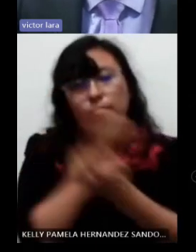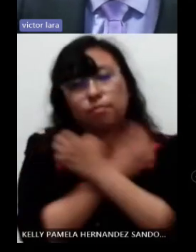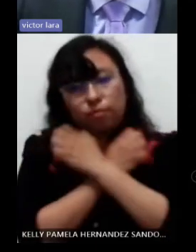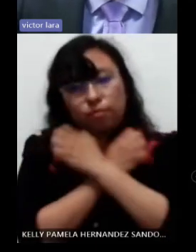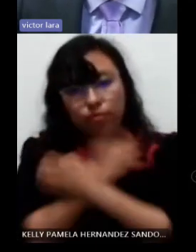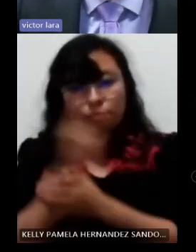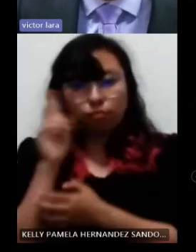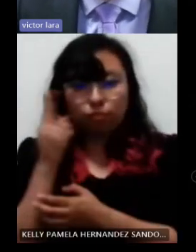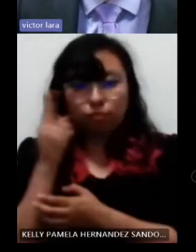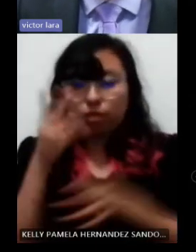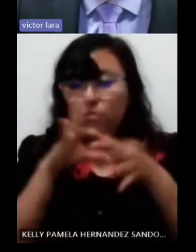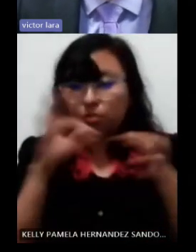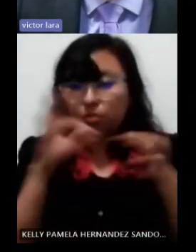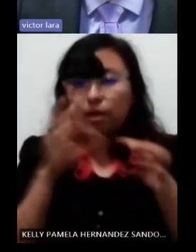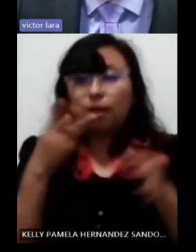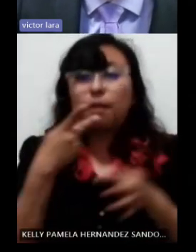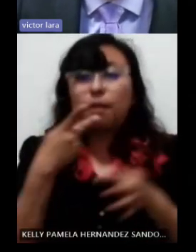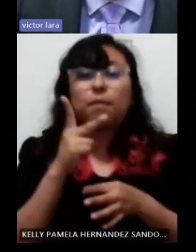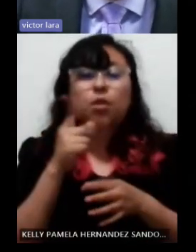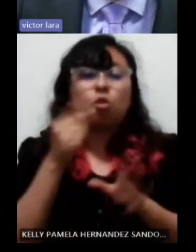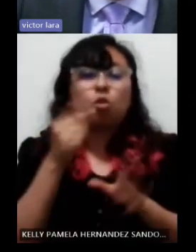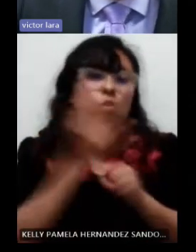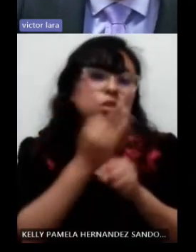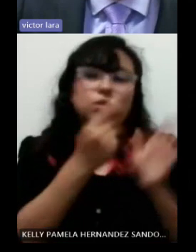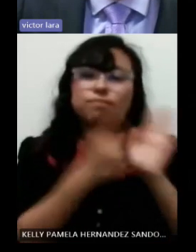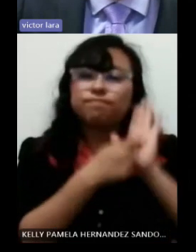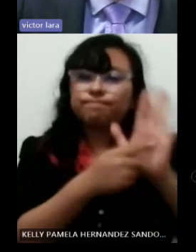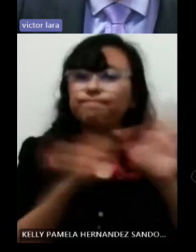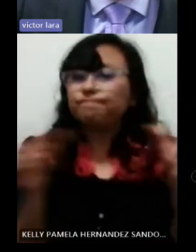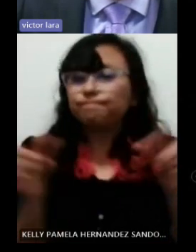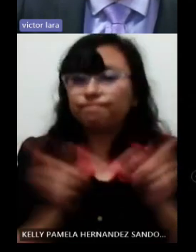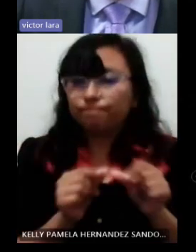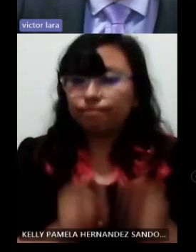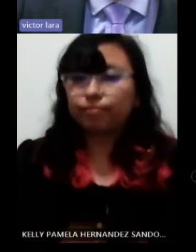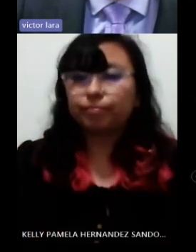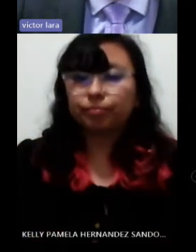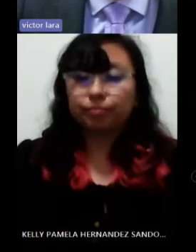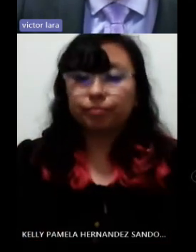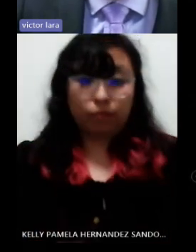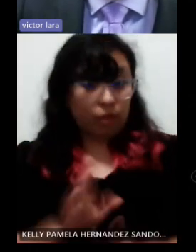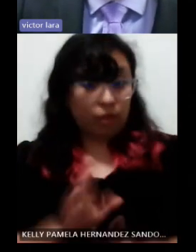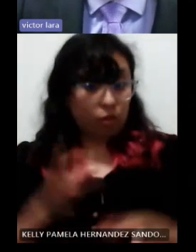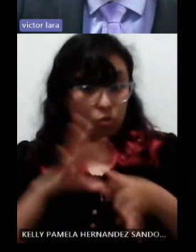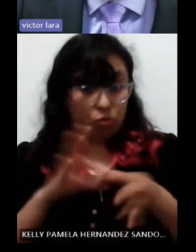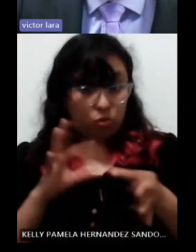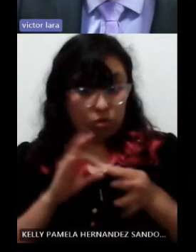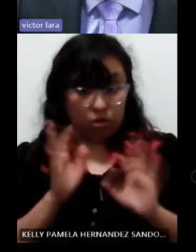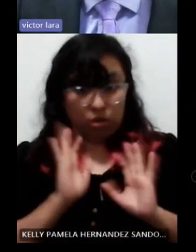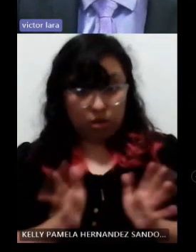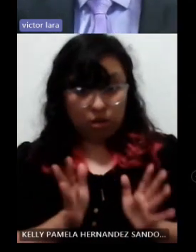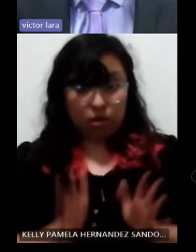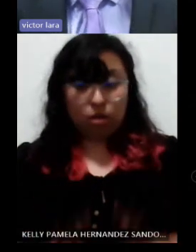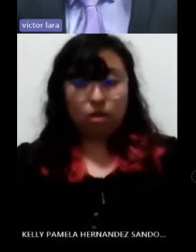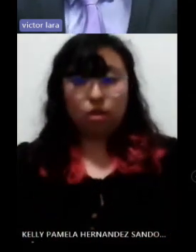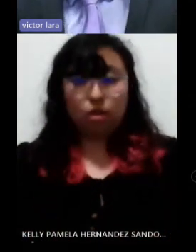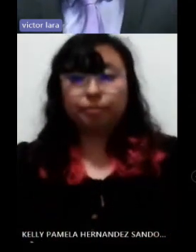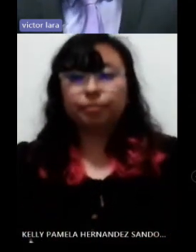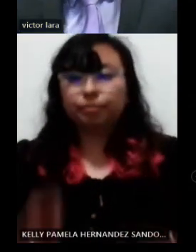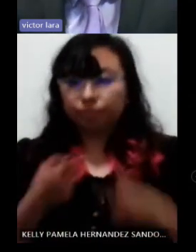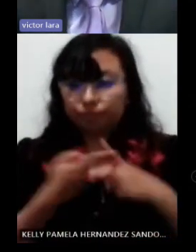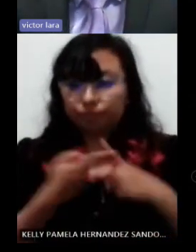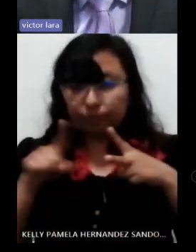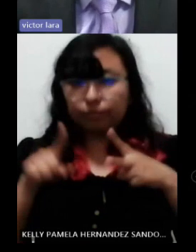el motivo del que se está presentando. Entonces, bueno, una vez aclarados estos puntos, vamos a iniciar.